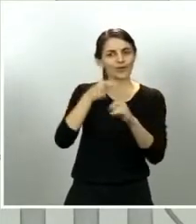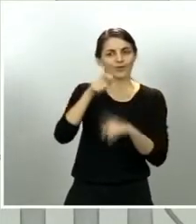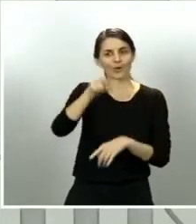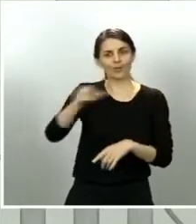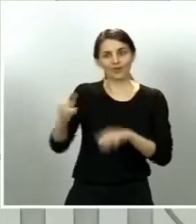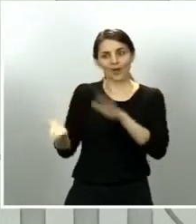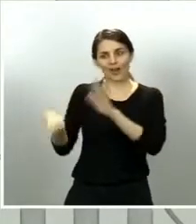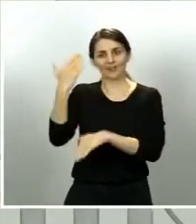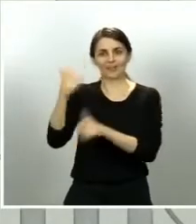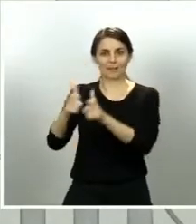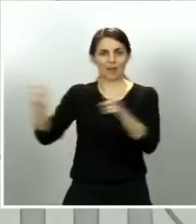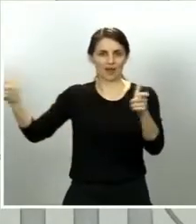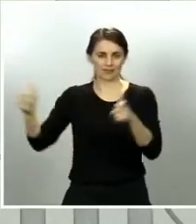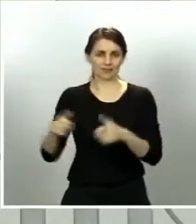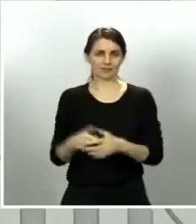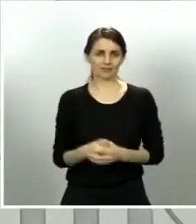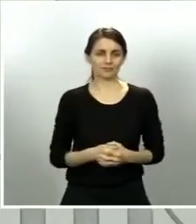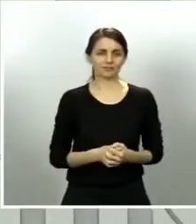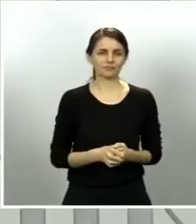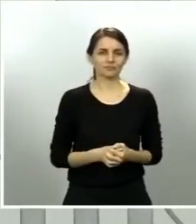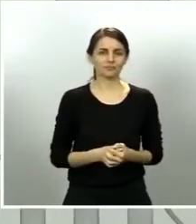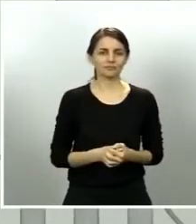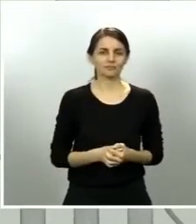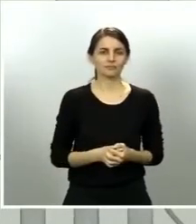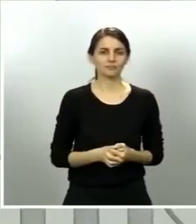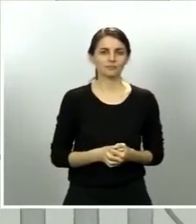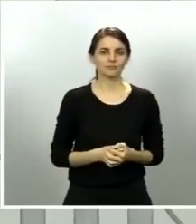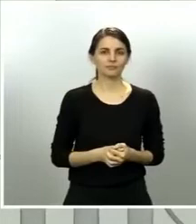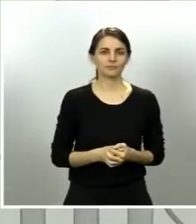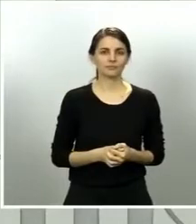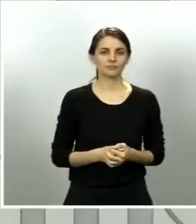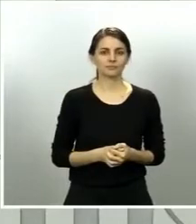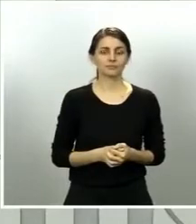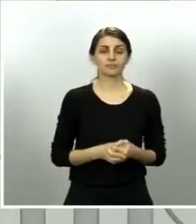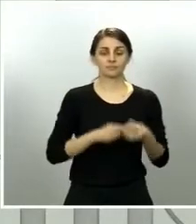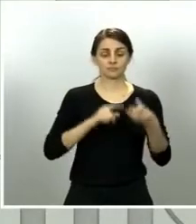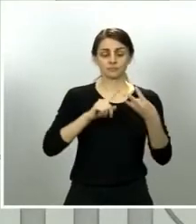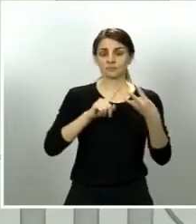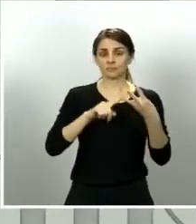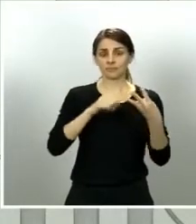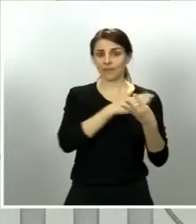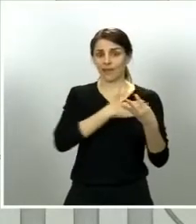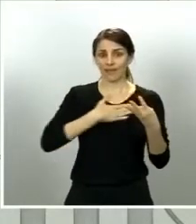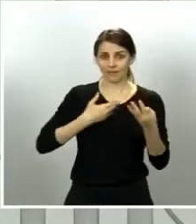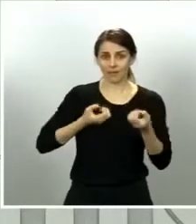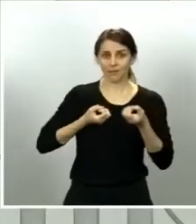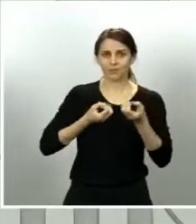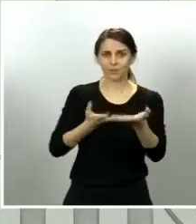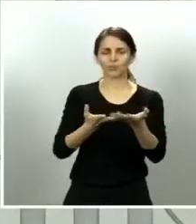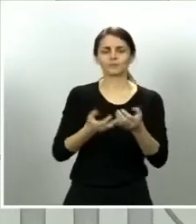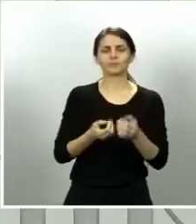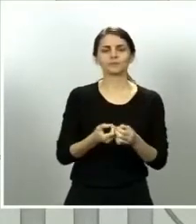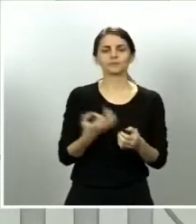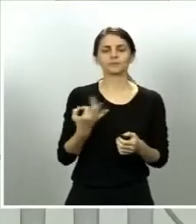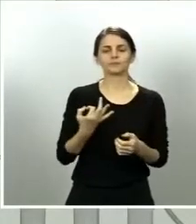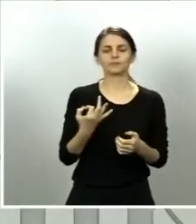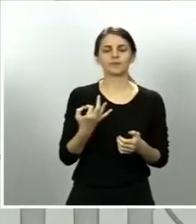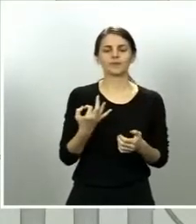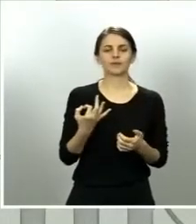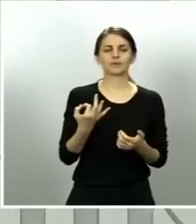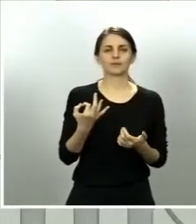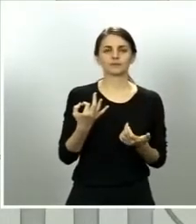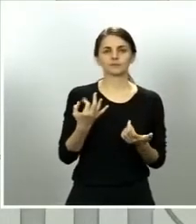contagiadas. Y el tercer parámetro, aspecto que quería poner en valor y quería destacar en relación